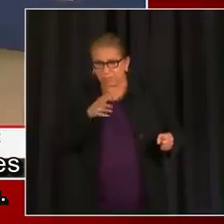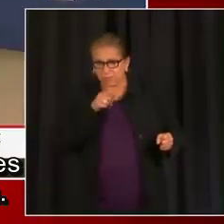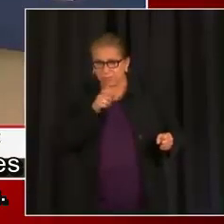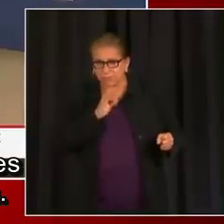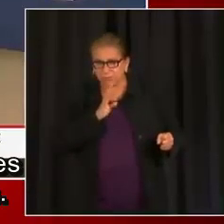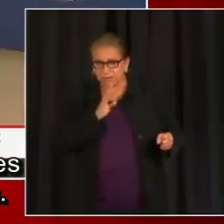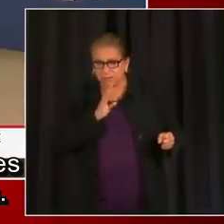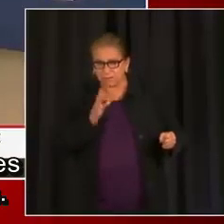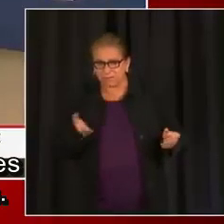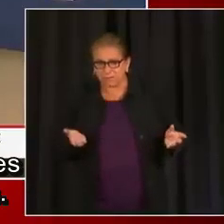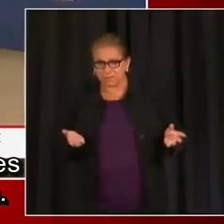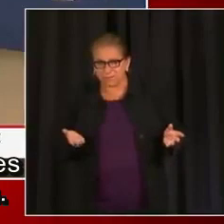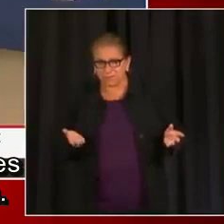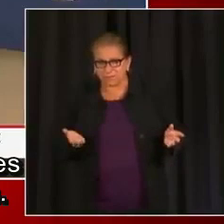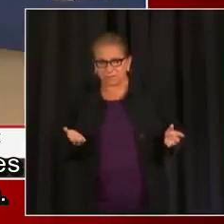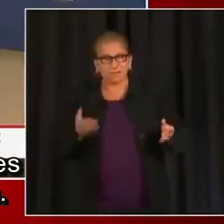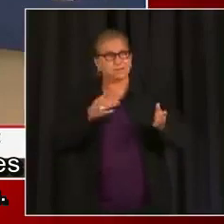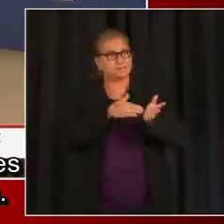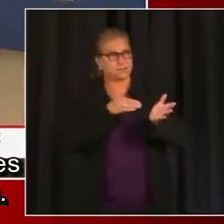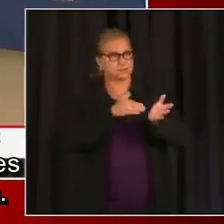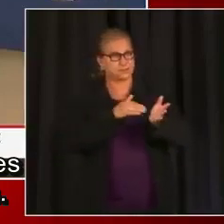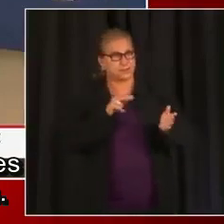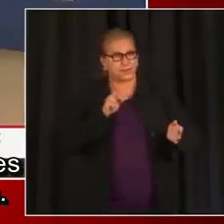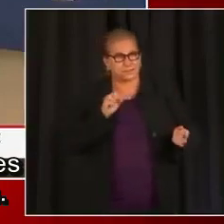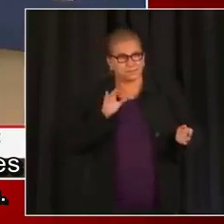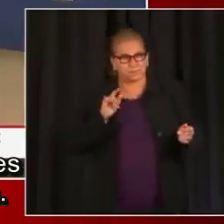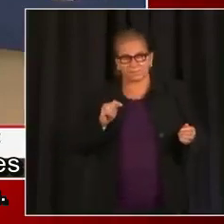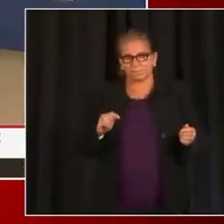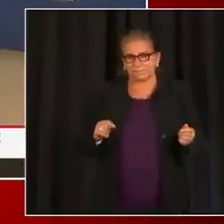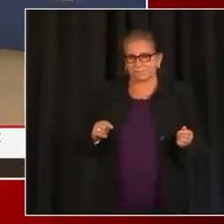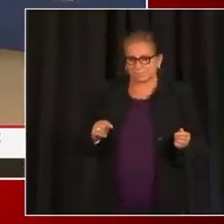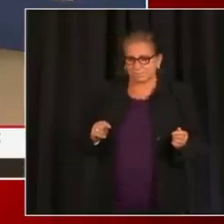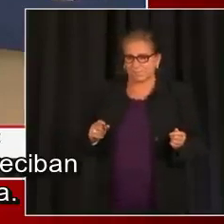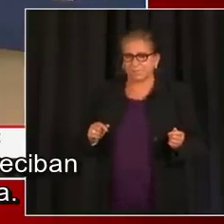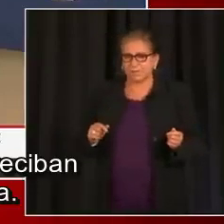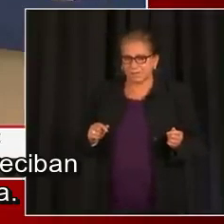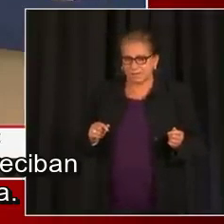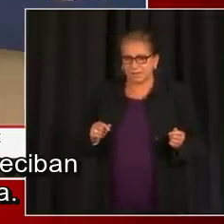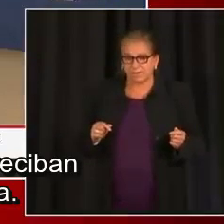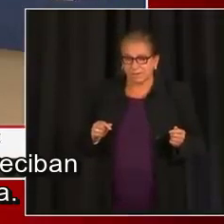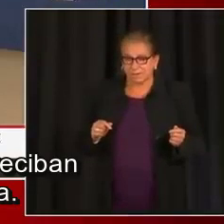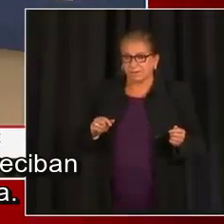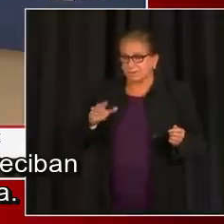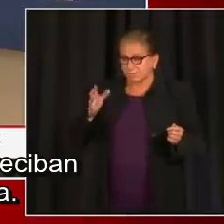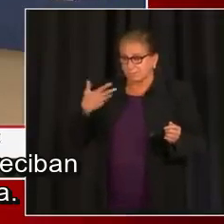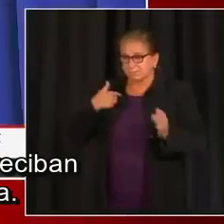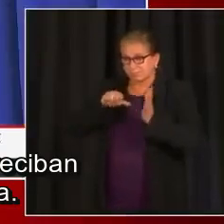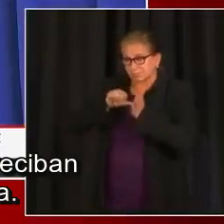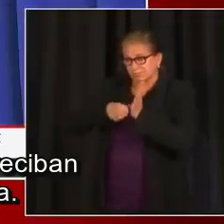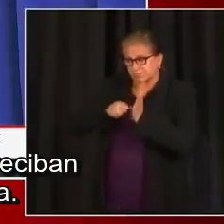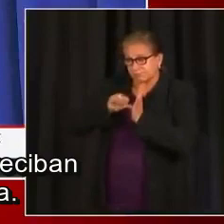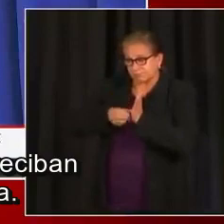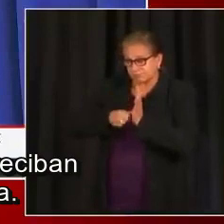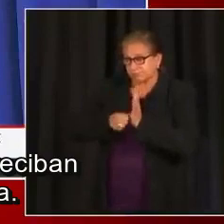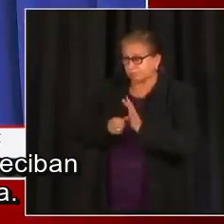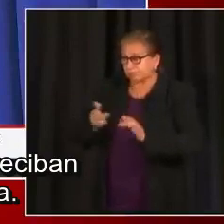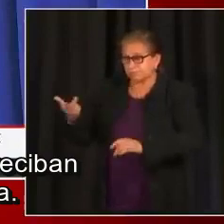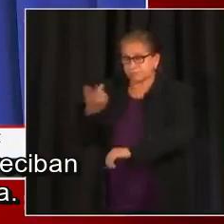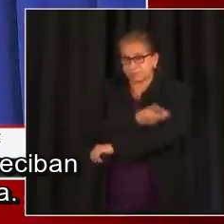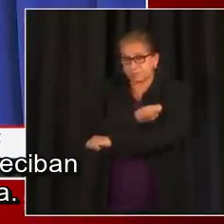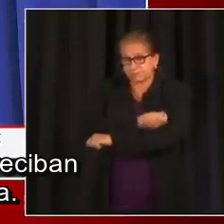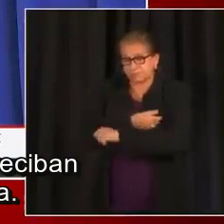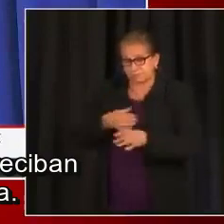todas las enfermedades prevenibles con una vacuna. Y tenemos que asegurarnos de que se las